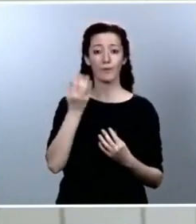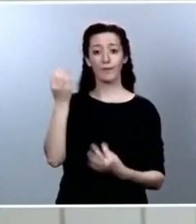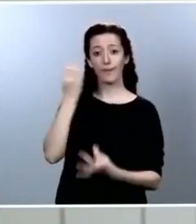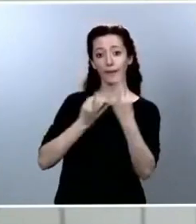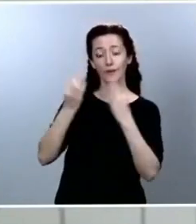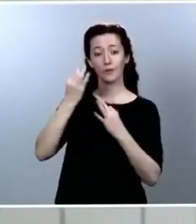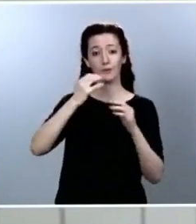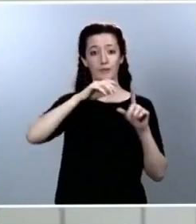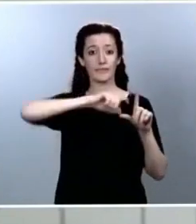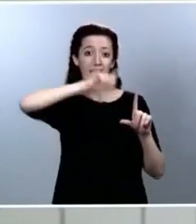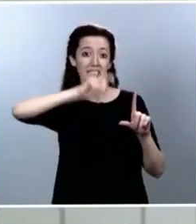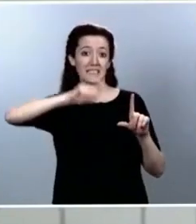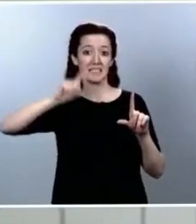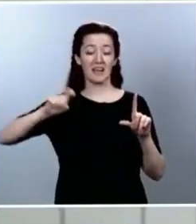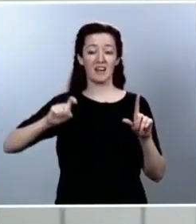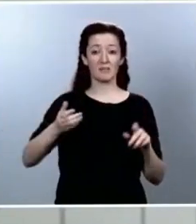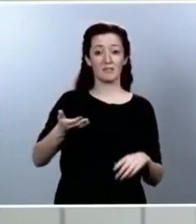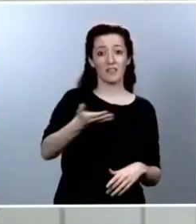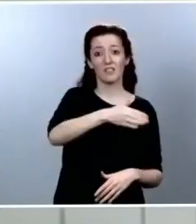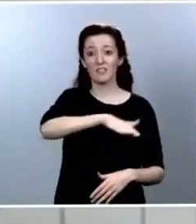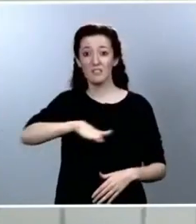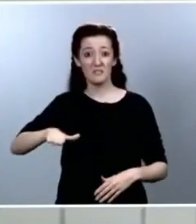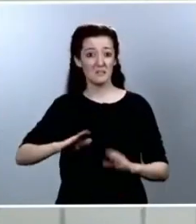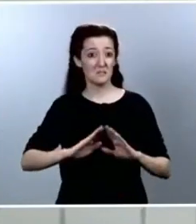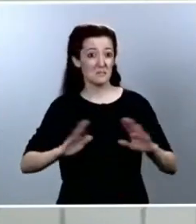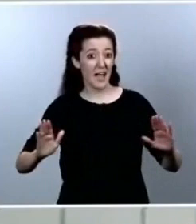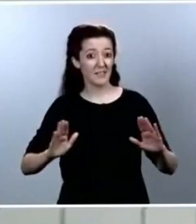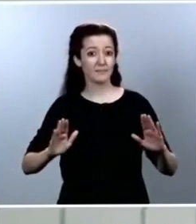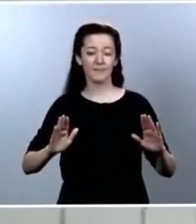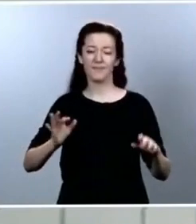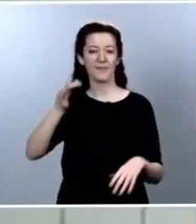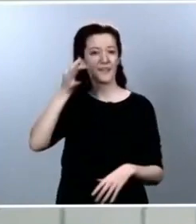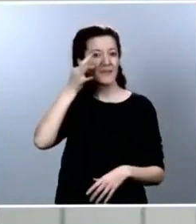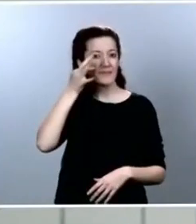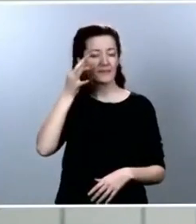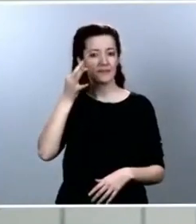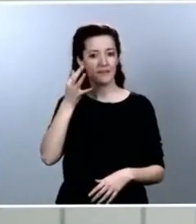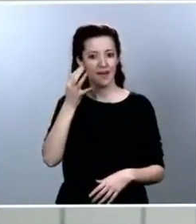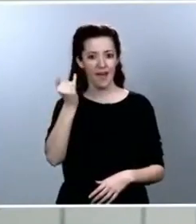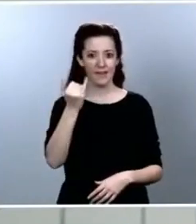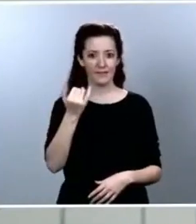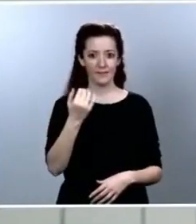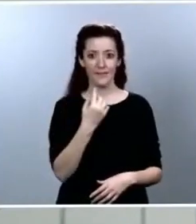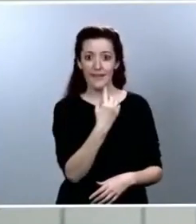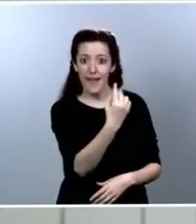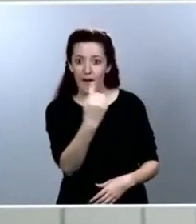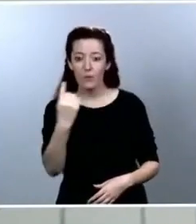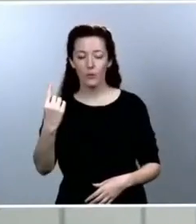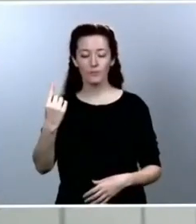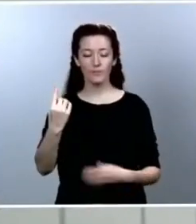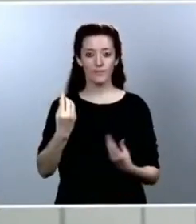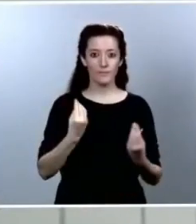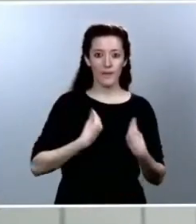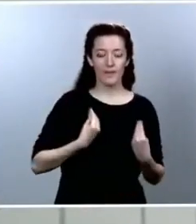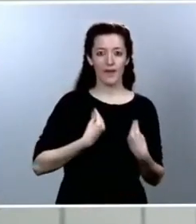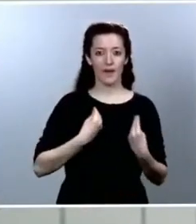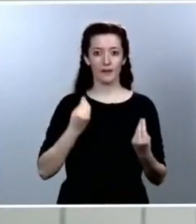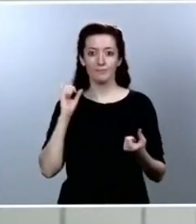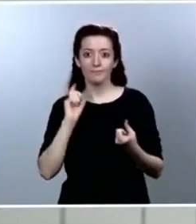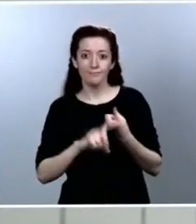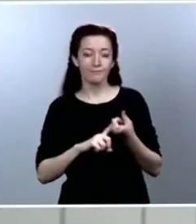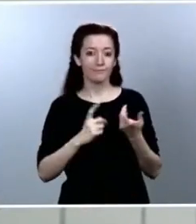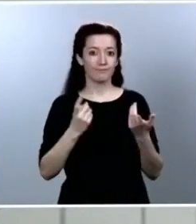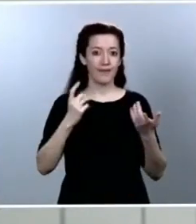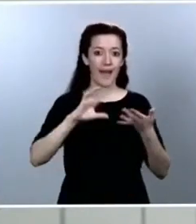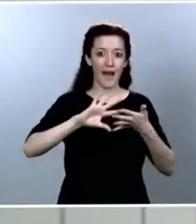está la vida. La vida de hombres, de mujeres, de hijos, con esposos, con amigos. Las estadísticas suman